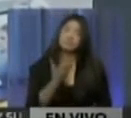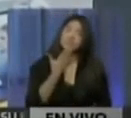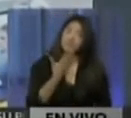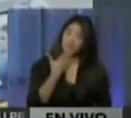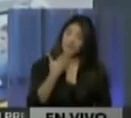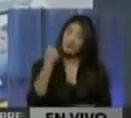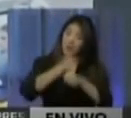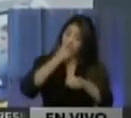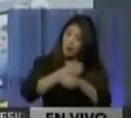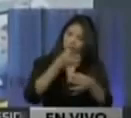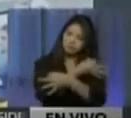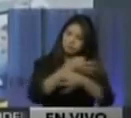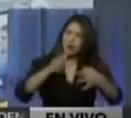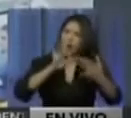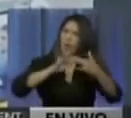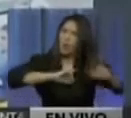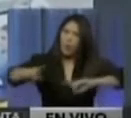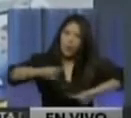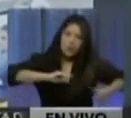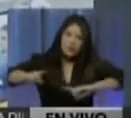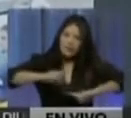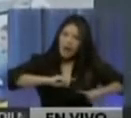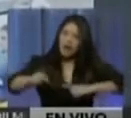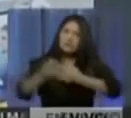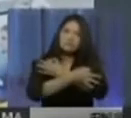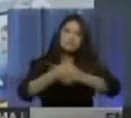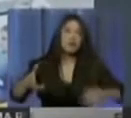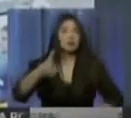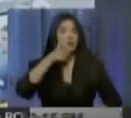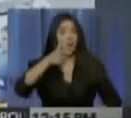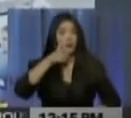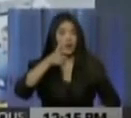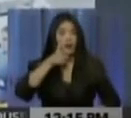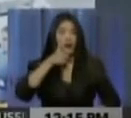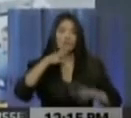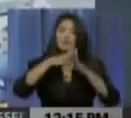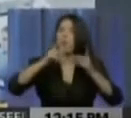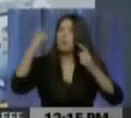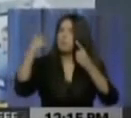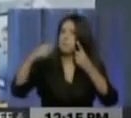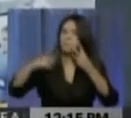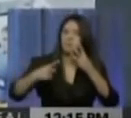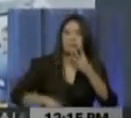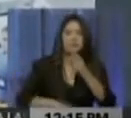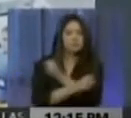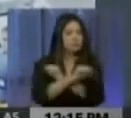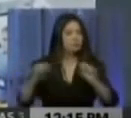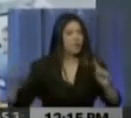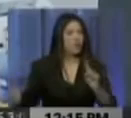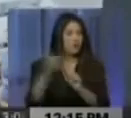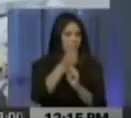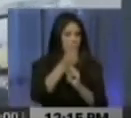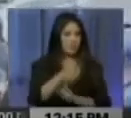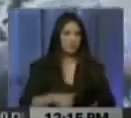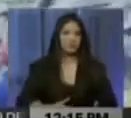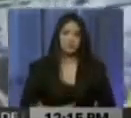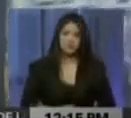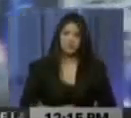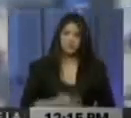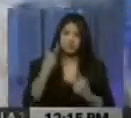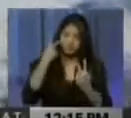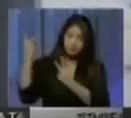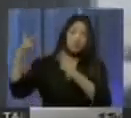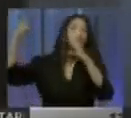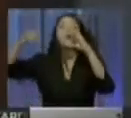la acción efectiva y coordinada de los órganos de seguridad ciudadana, estos elementos no lograron sus objetivos. Veamos un